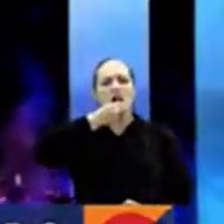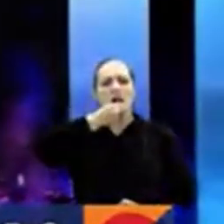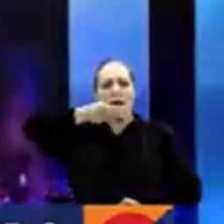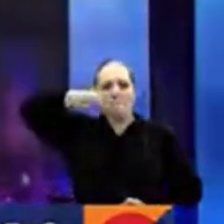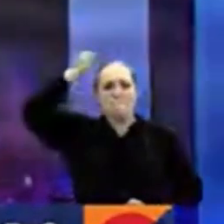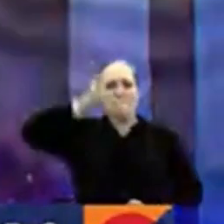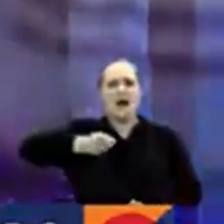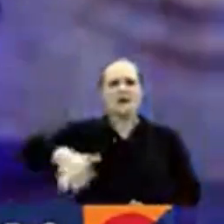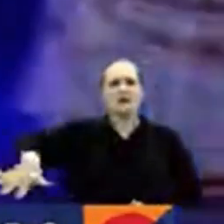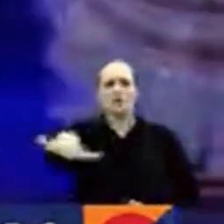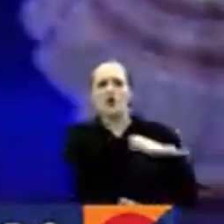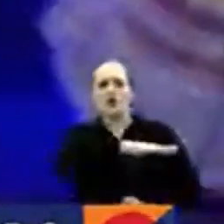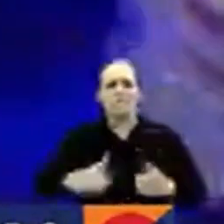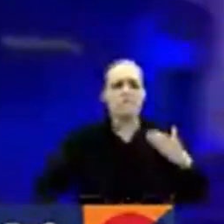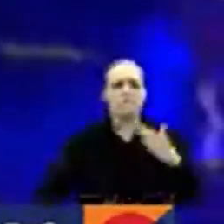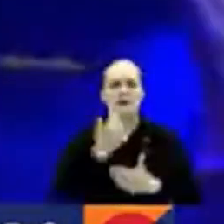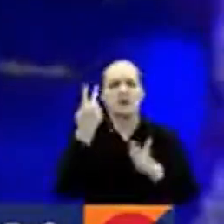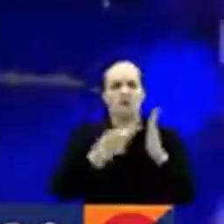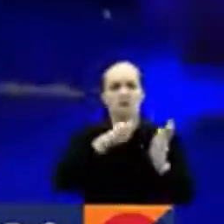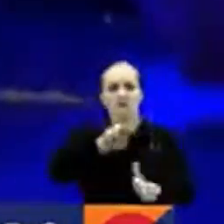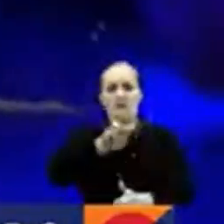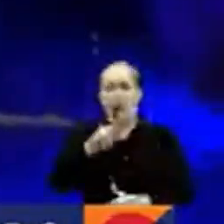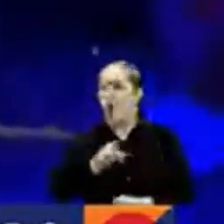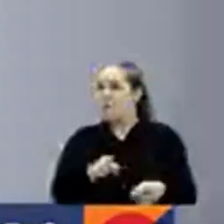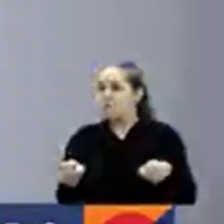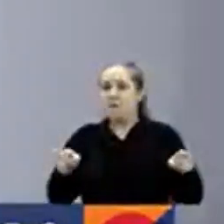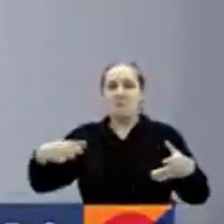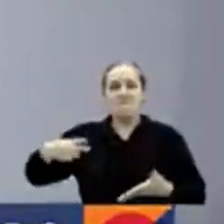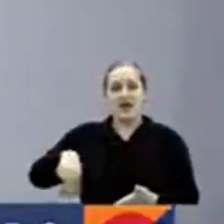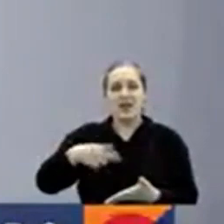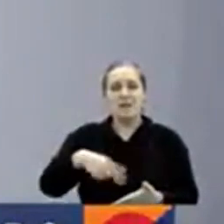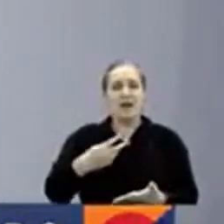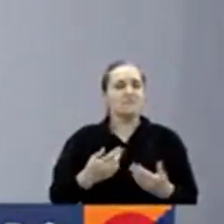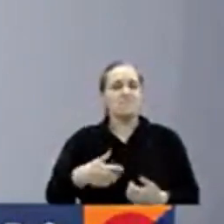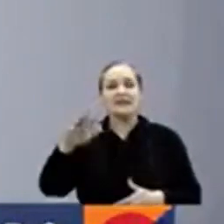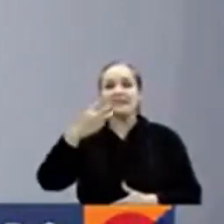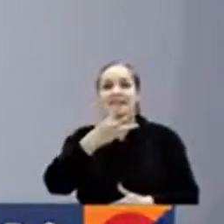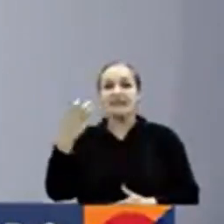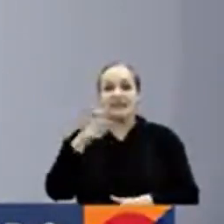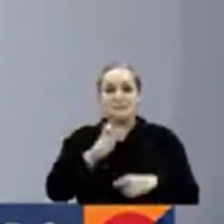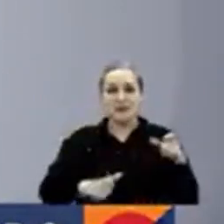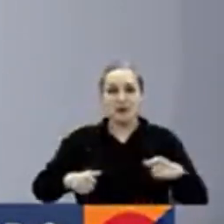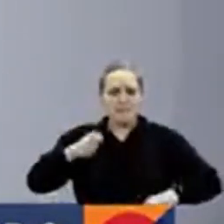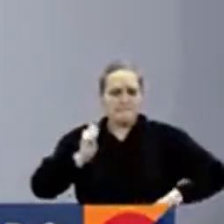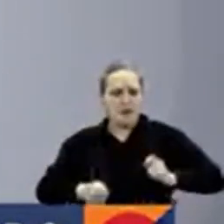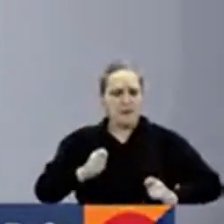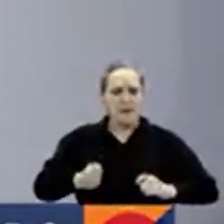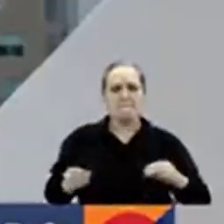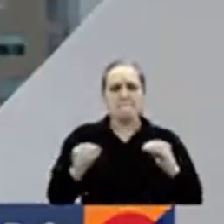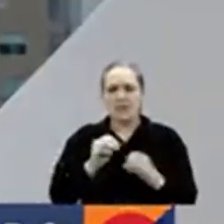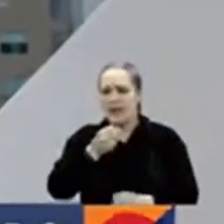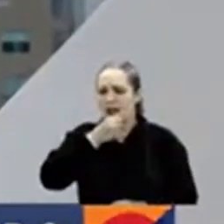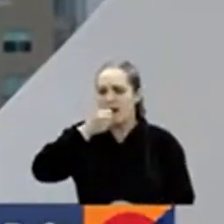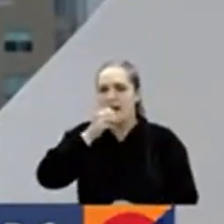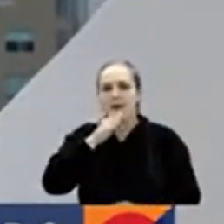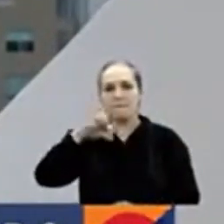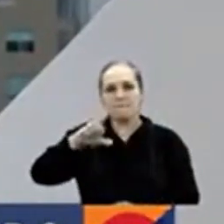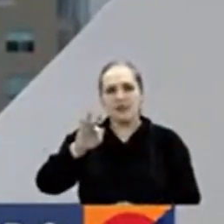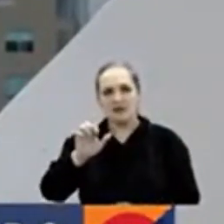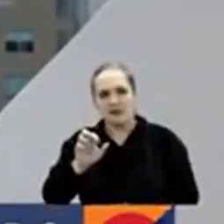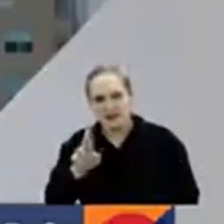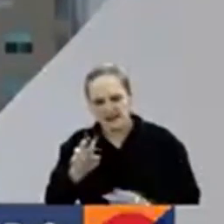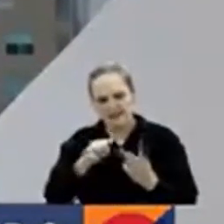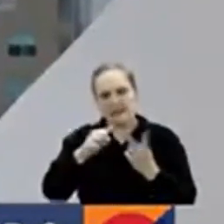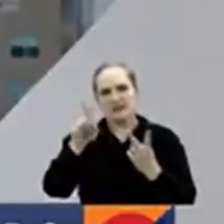más de 300 bailarines la acompañaron en escena y la cuota musical estuvo a cargo de Quinito Méndez, Peter Manjarrés y Lil